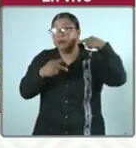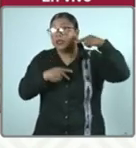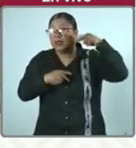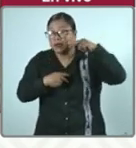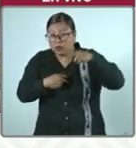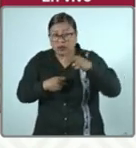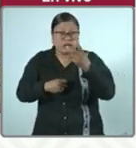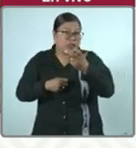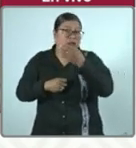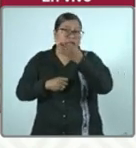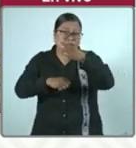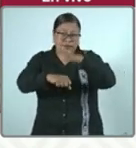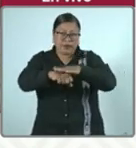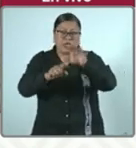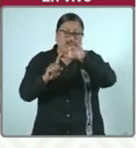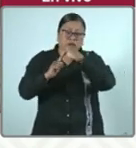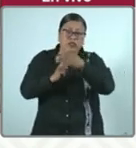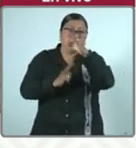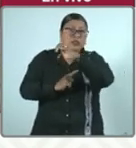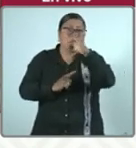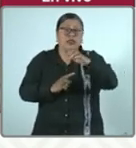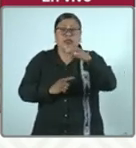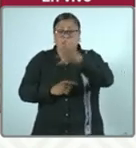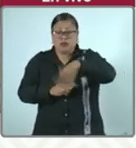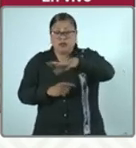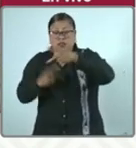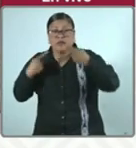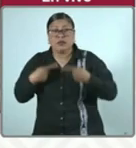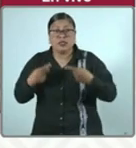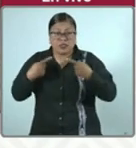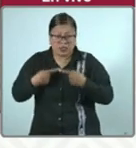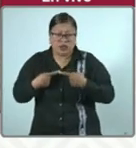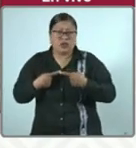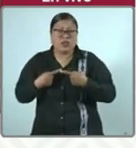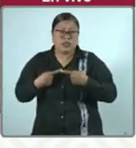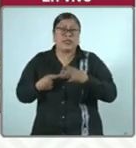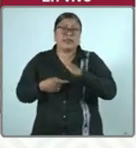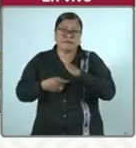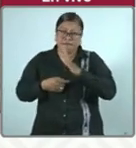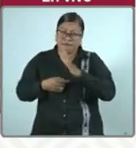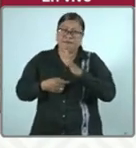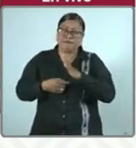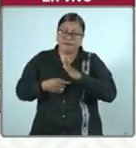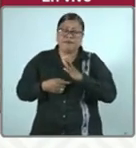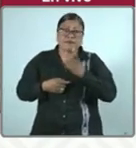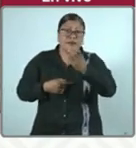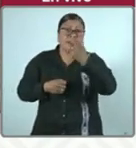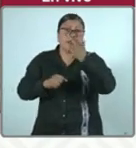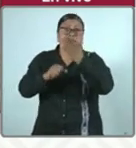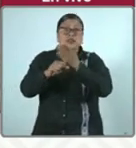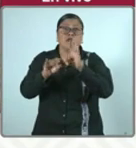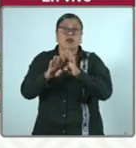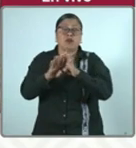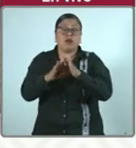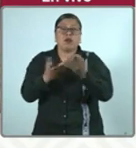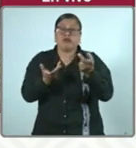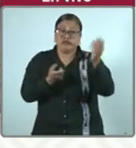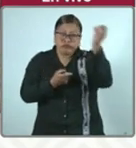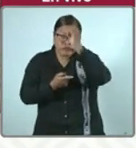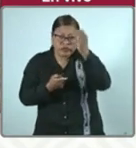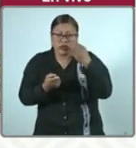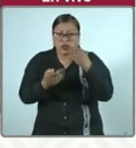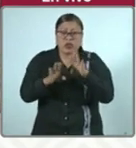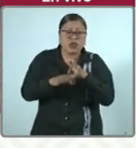comentarles que la Comisión Estatal de Búsqueda de Personas justamente tiene estas atribuciones de sugerir estos actos de